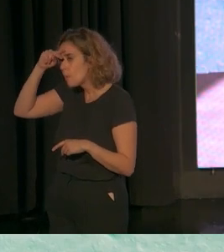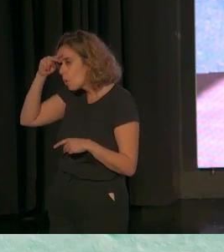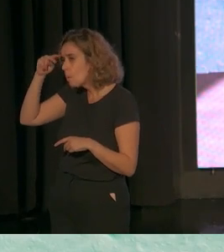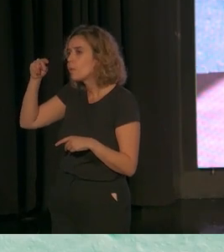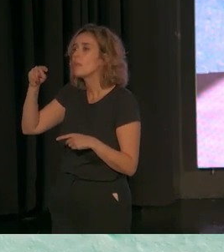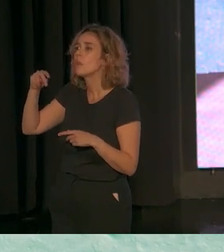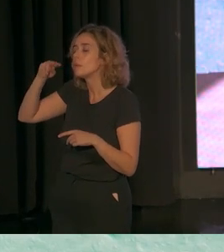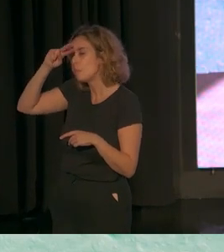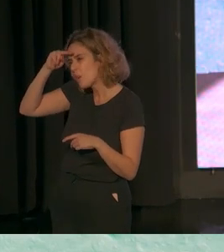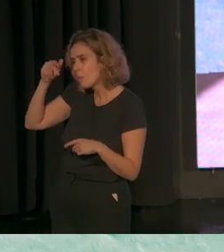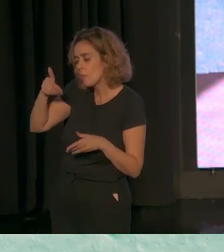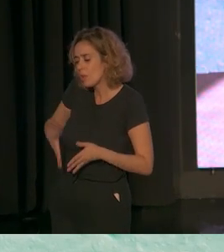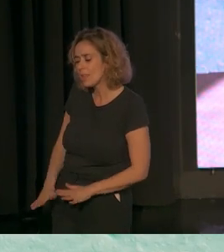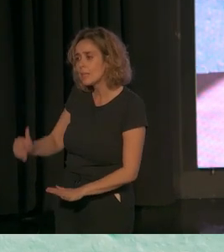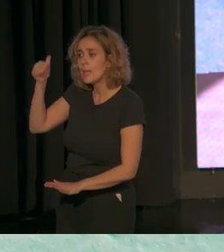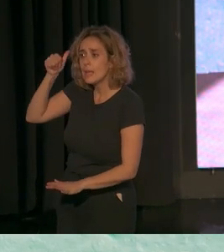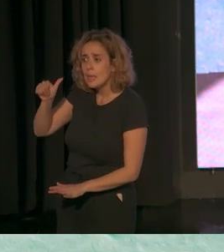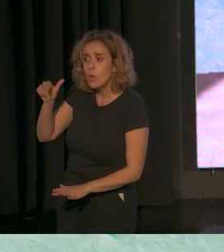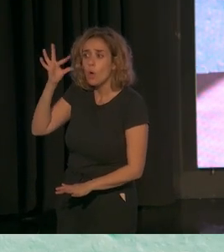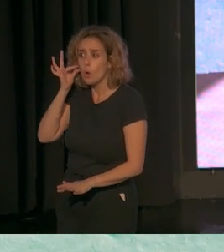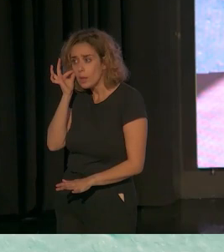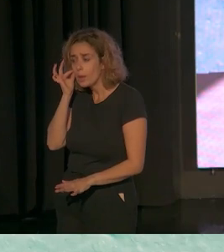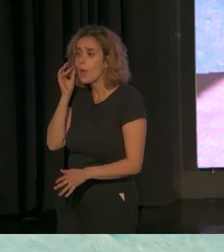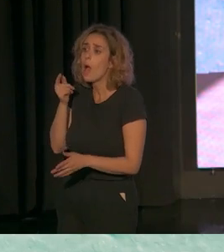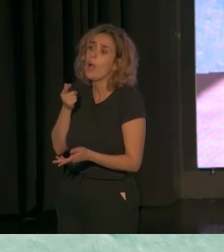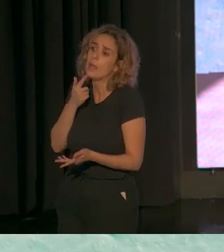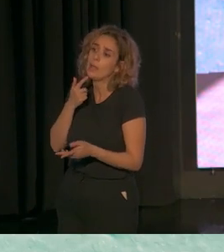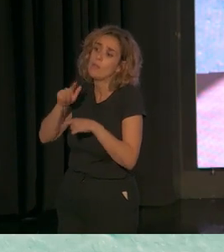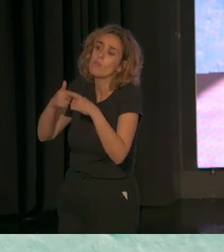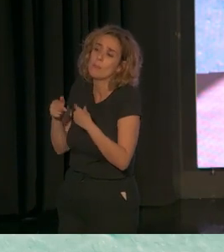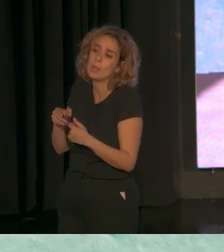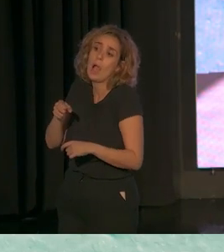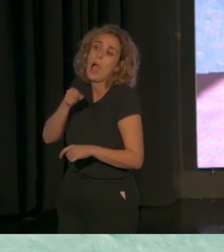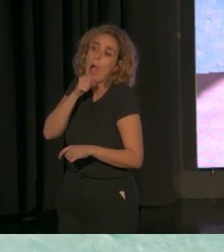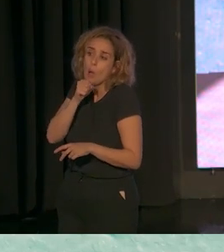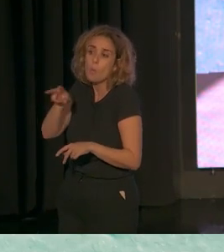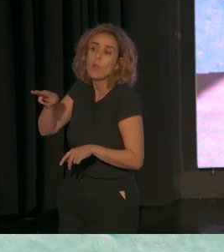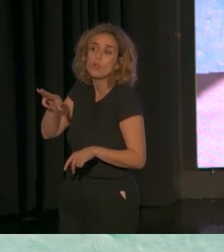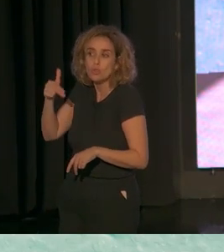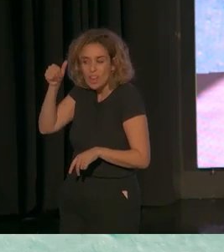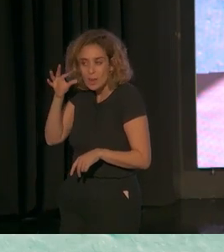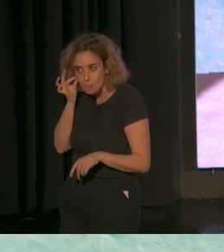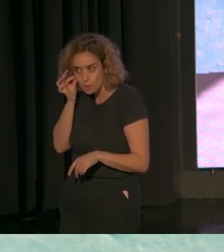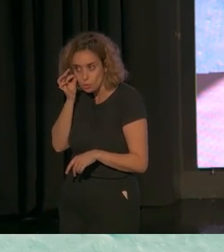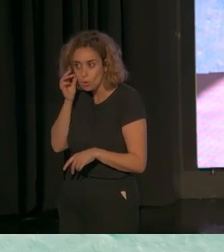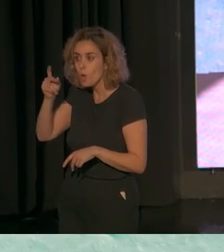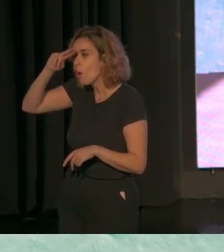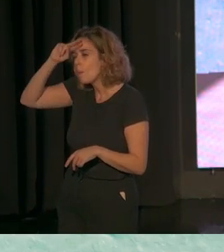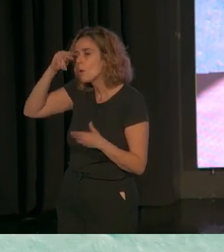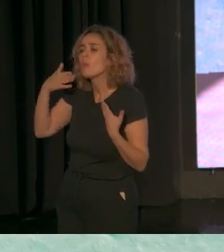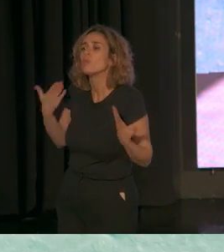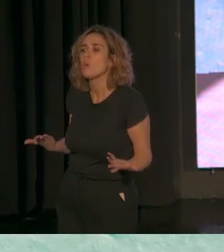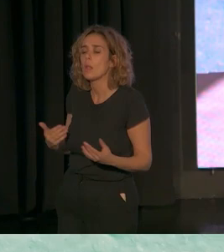hijo e hija y sobre toda la familia, porque antes hemos visto en la mesa que aparecían los abuelos, los hermanos, ¿cuáles son esas preocupaciones de las familias en la primera infancia?